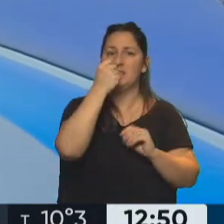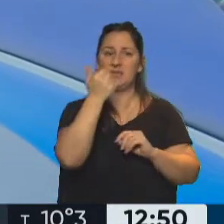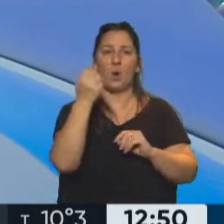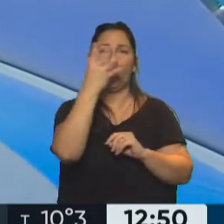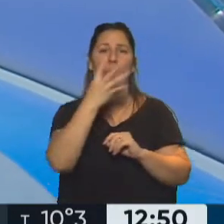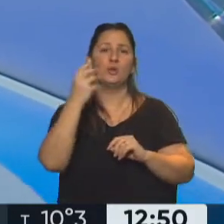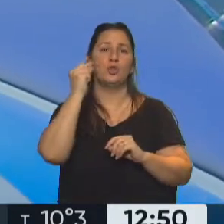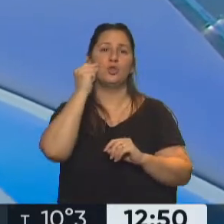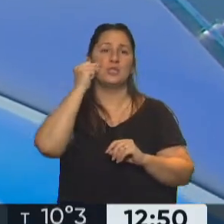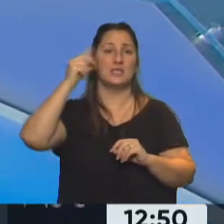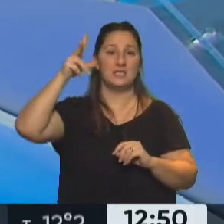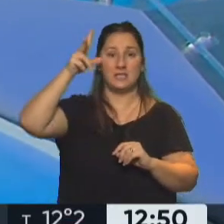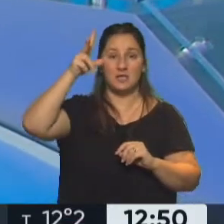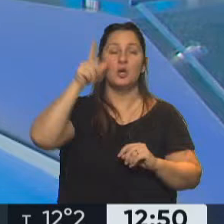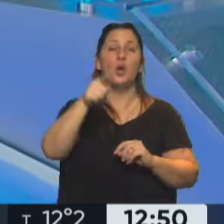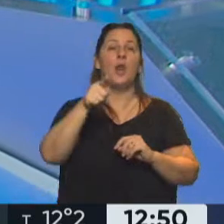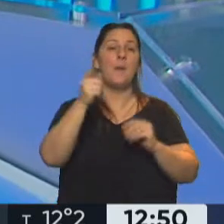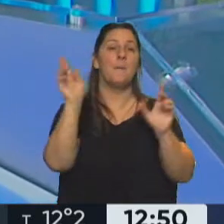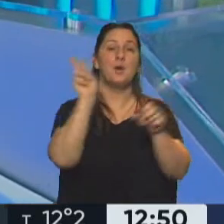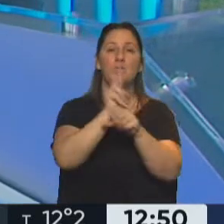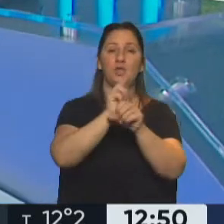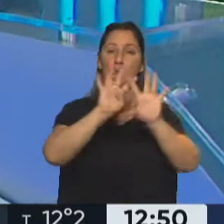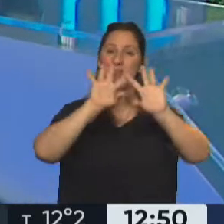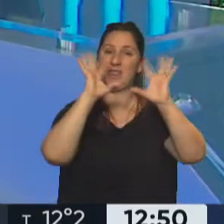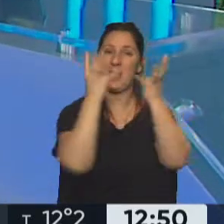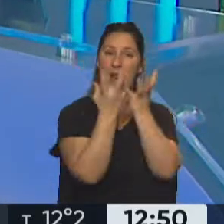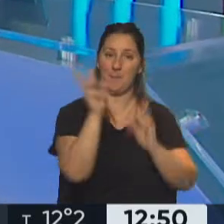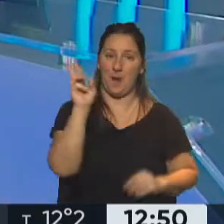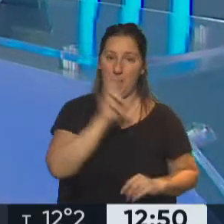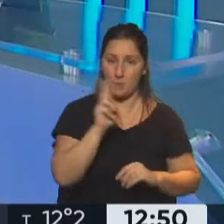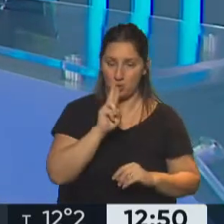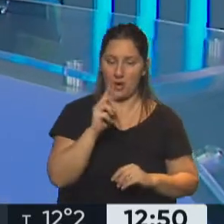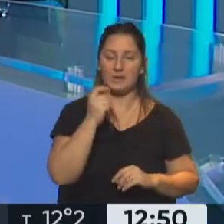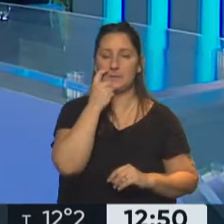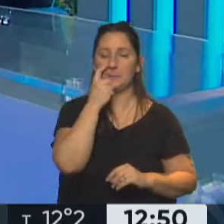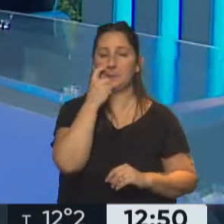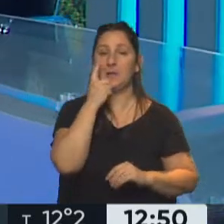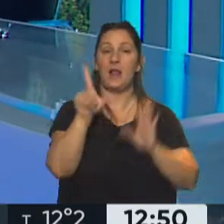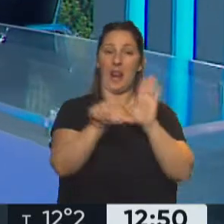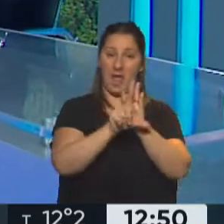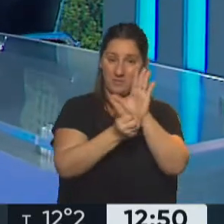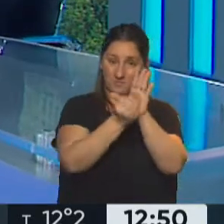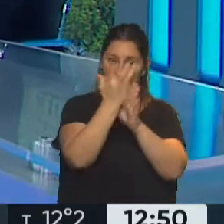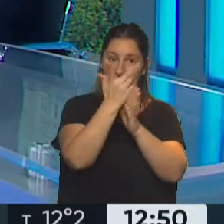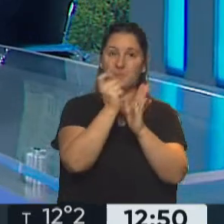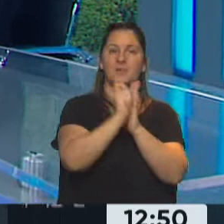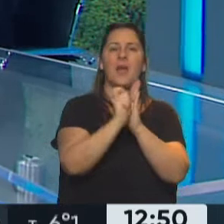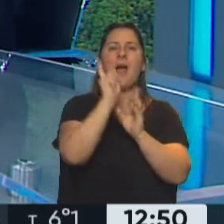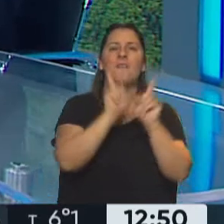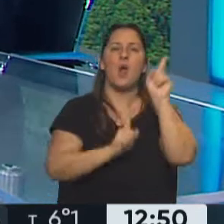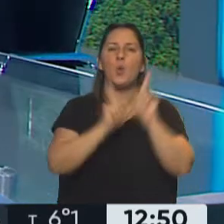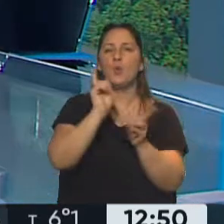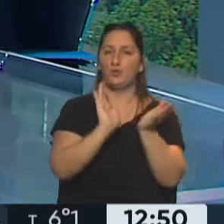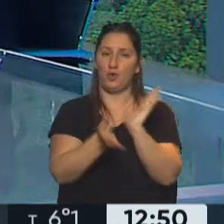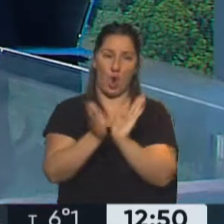.485, la de la protección integral para las mujeres, porque esto quiero decir, cuando se hizo la ley, había determinados tipos de violencia que